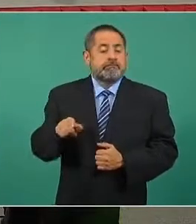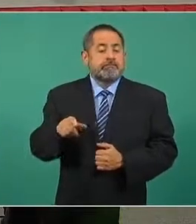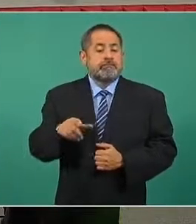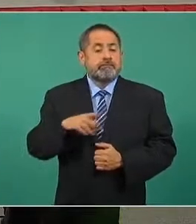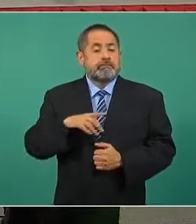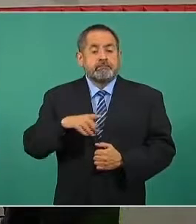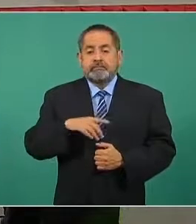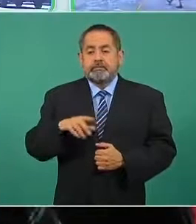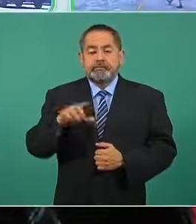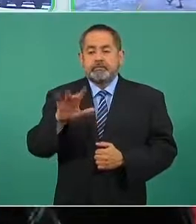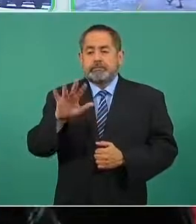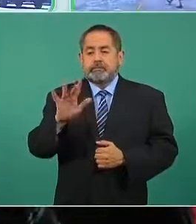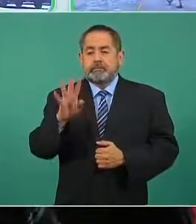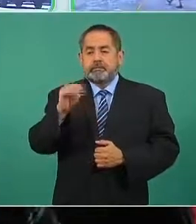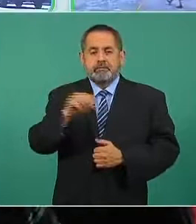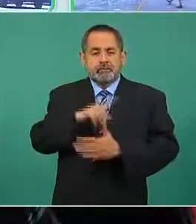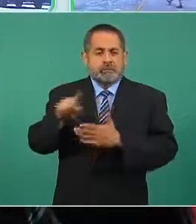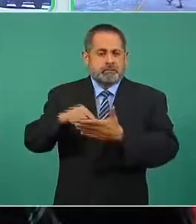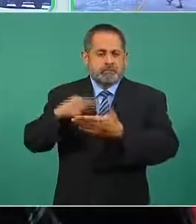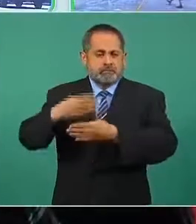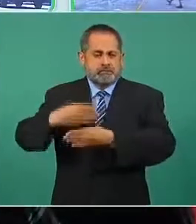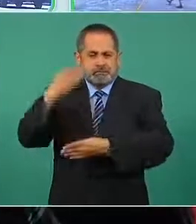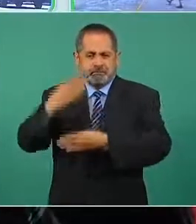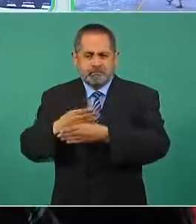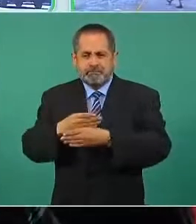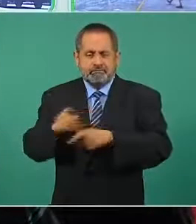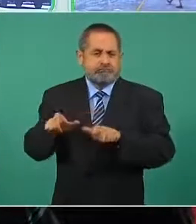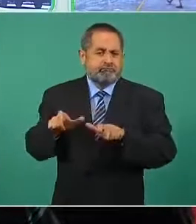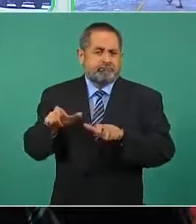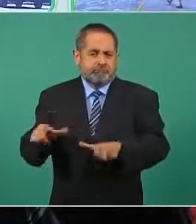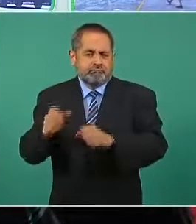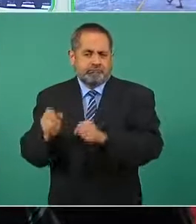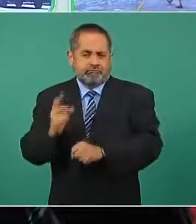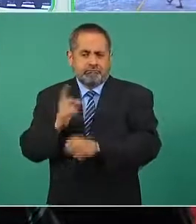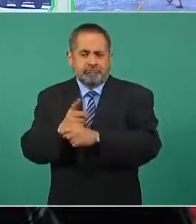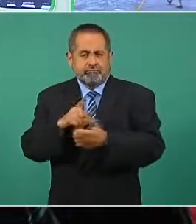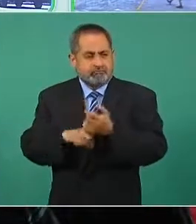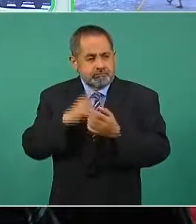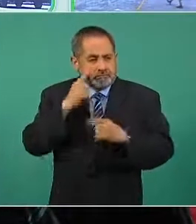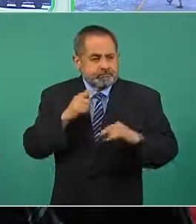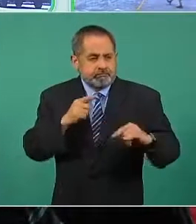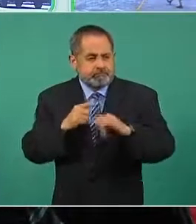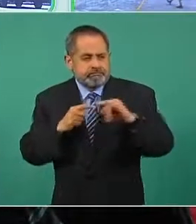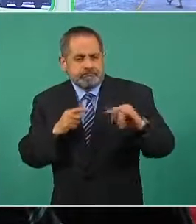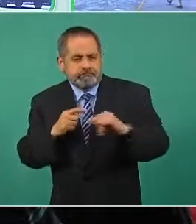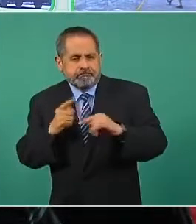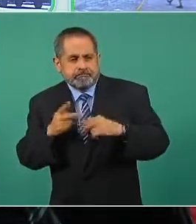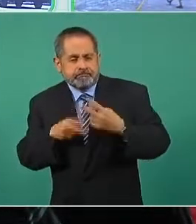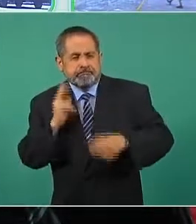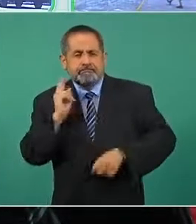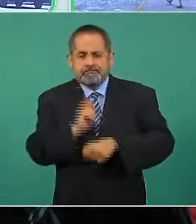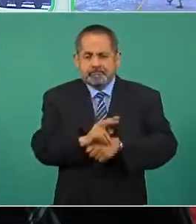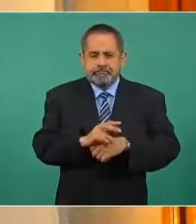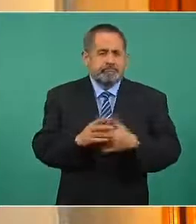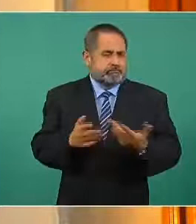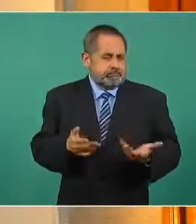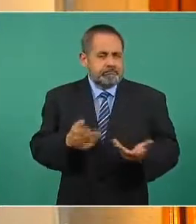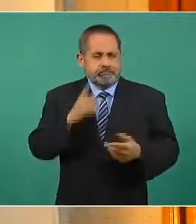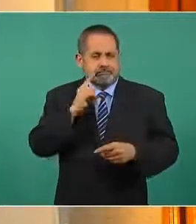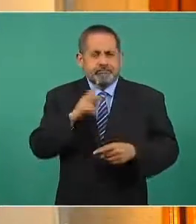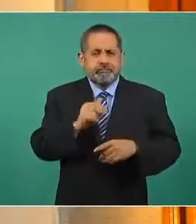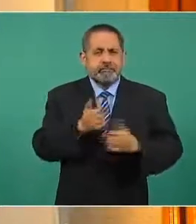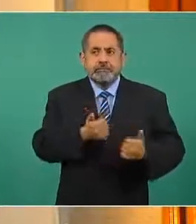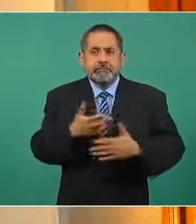puestos militares de seguridad para evitar el tráfico ilícito de nervantes o armas. También